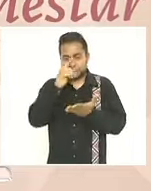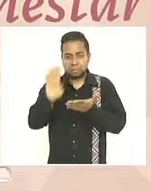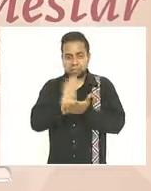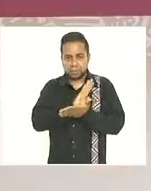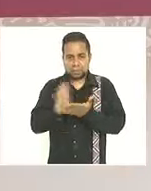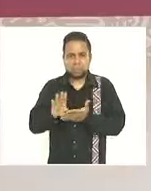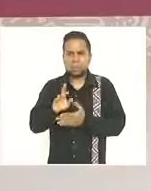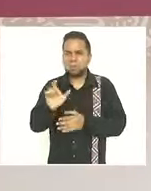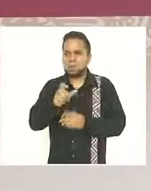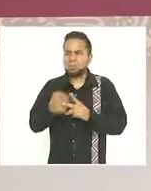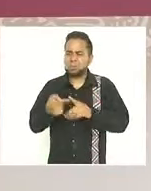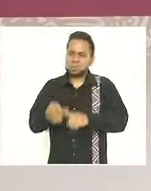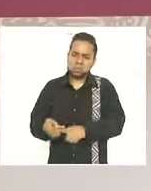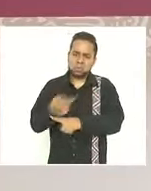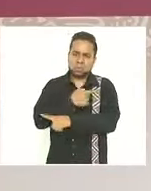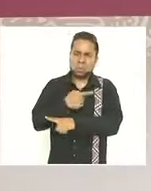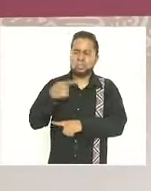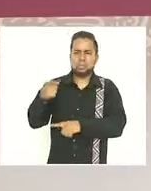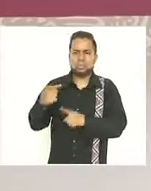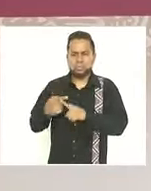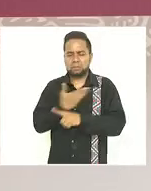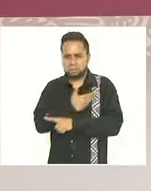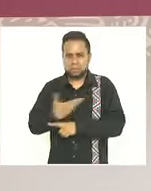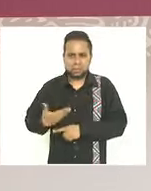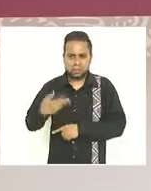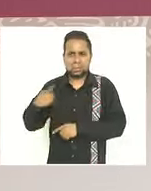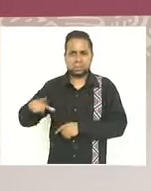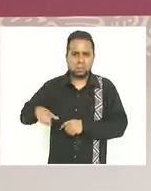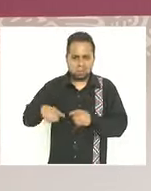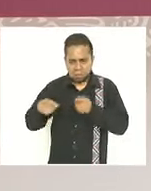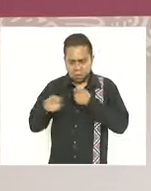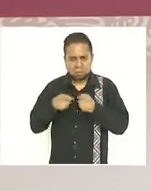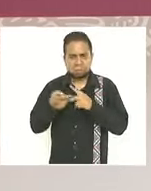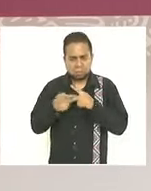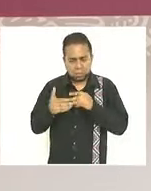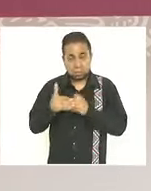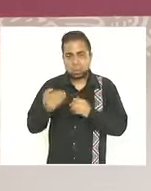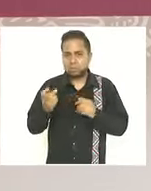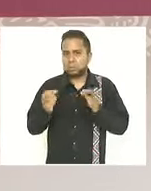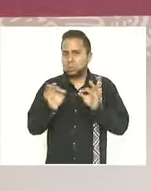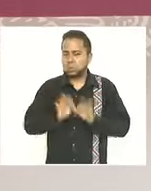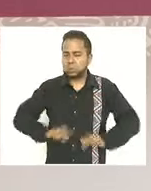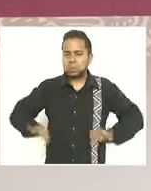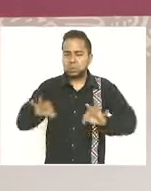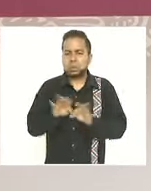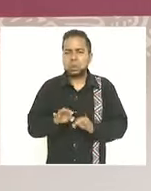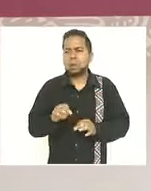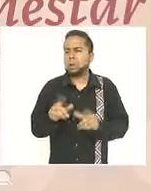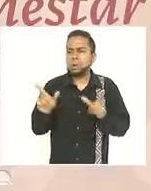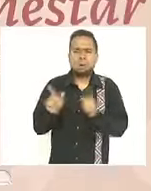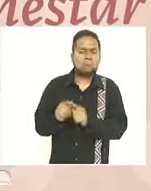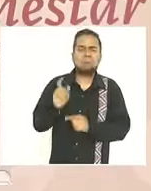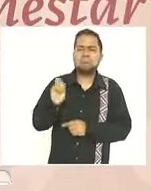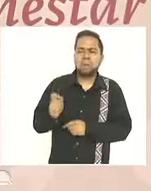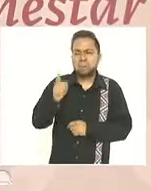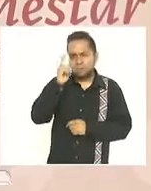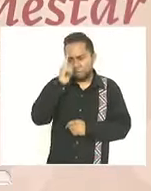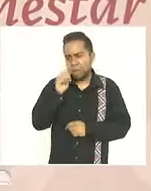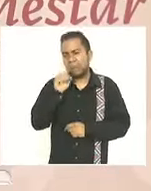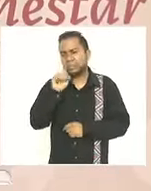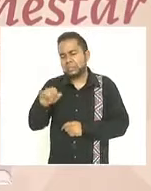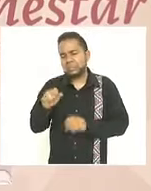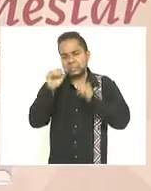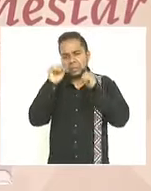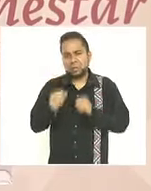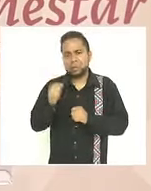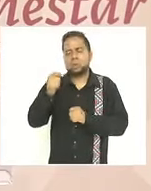han sido desde el inicio de la administración del presidente Andrés Manuel López Obrador una prioridad cuya síntesis expresa en la convicción de que